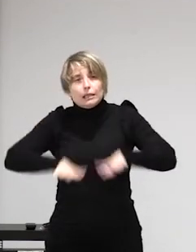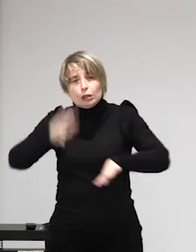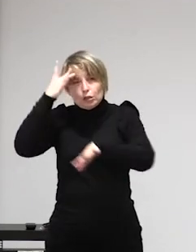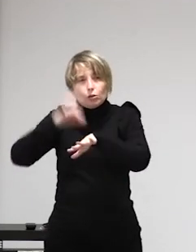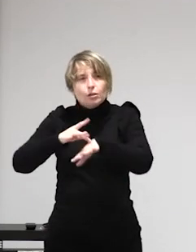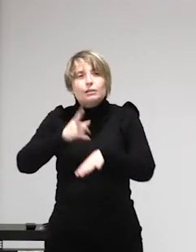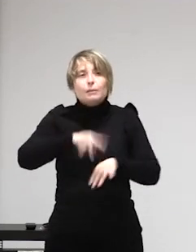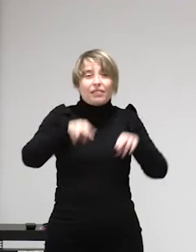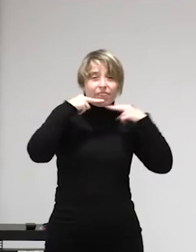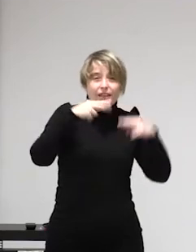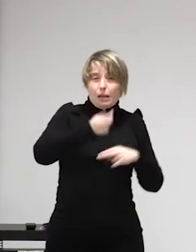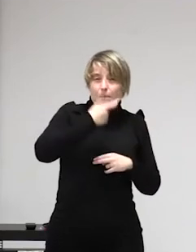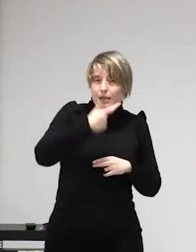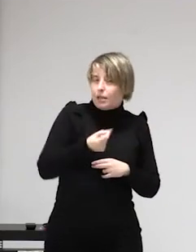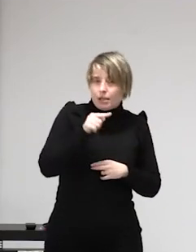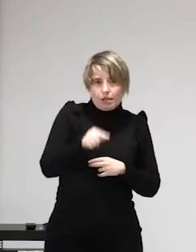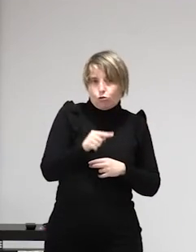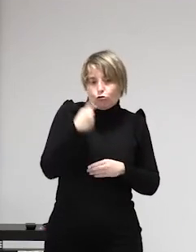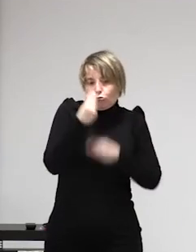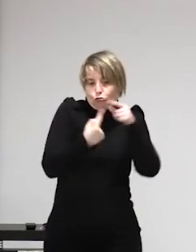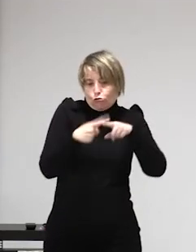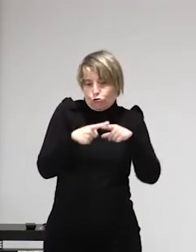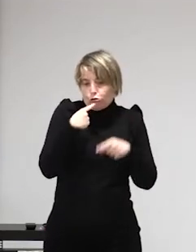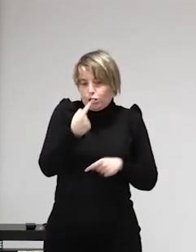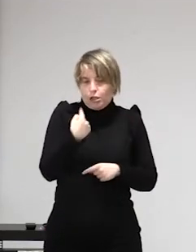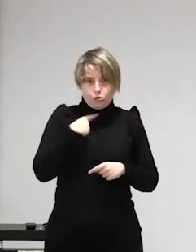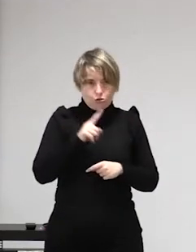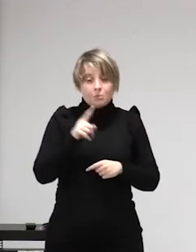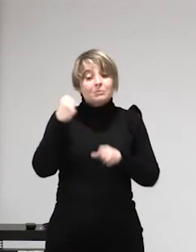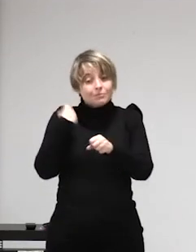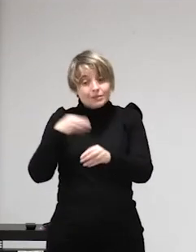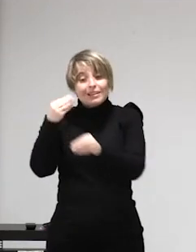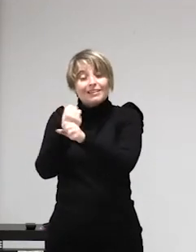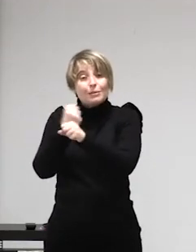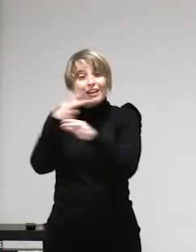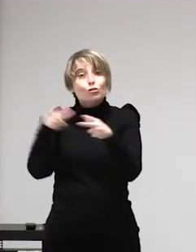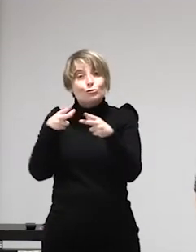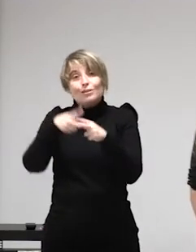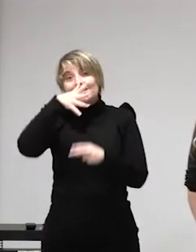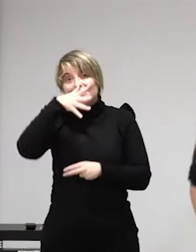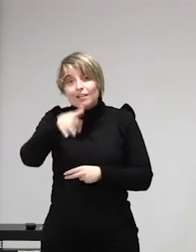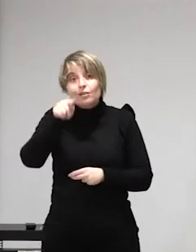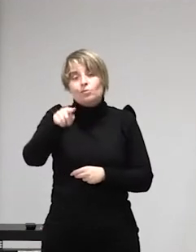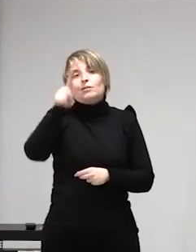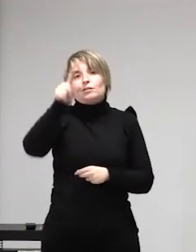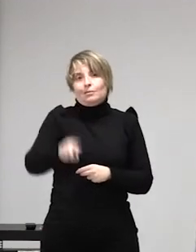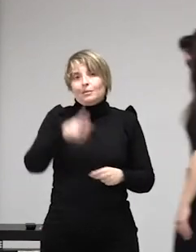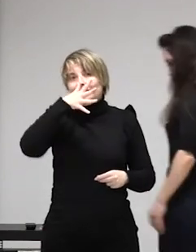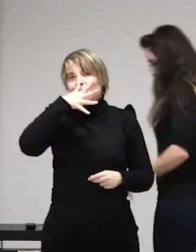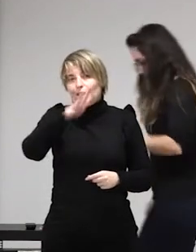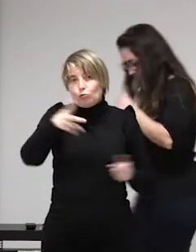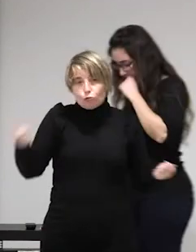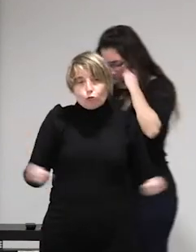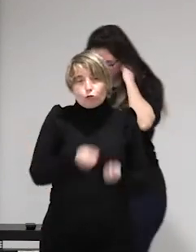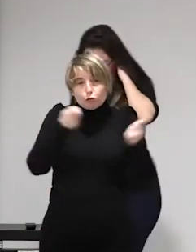empatía hacia las circunstancias de la otra es lo que decía al principio espaciar a la otra de la voluntad para implantar la voluntad que a una más le